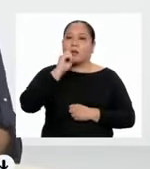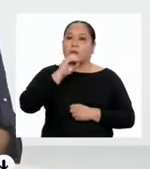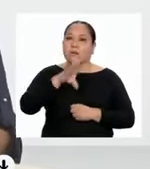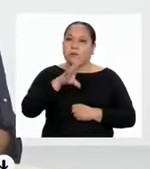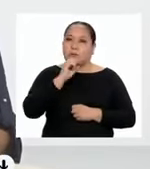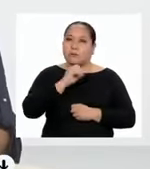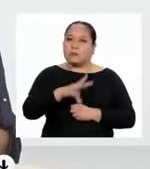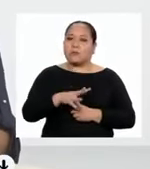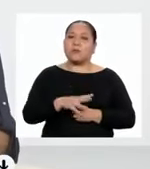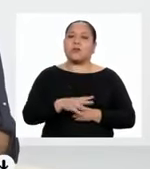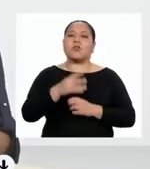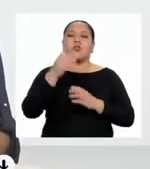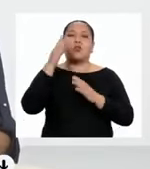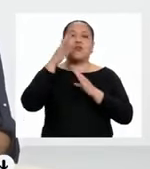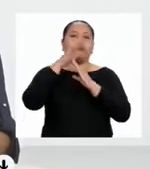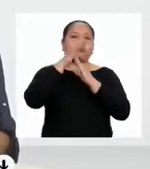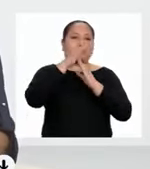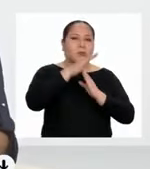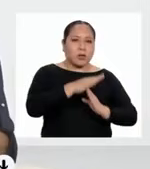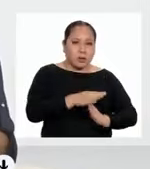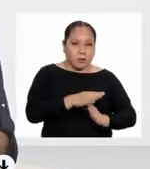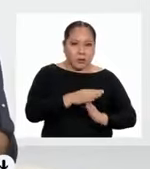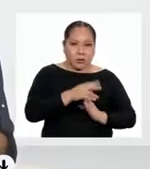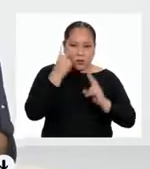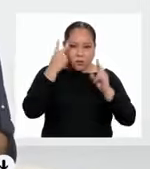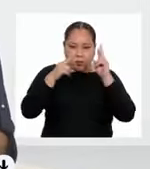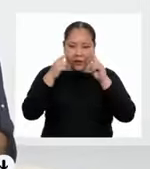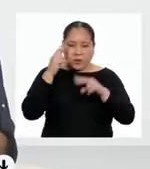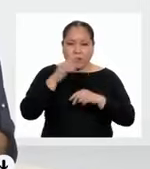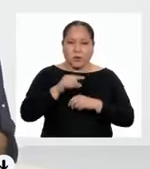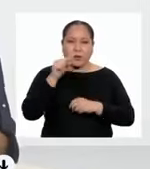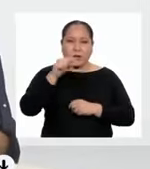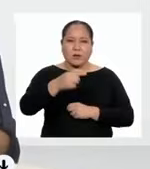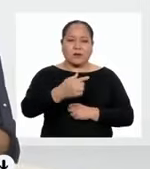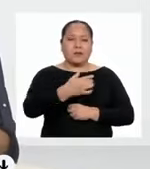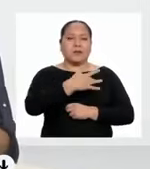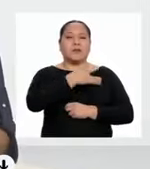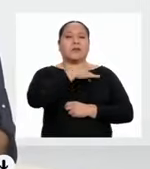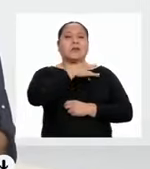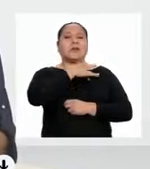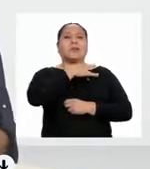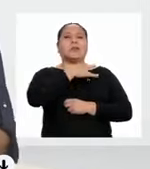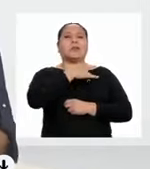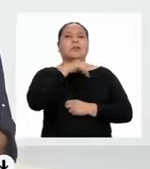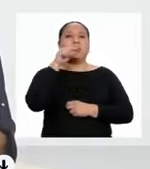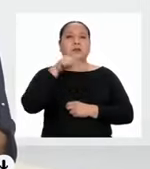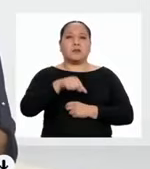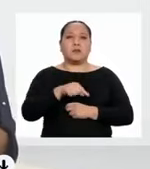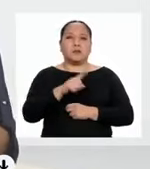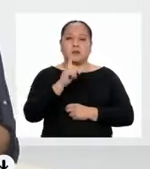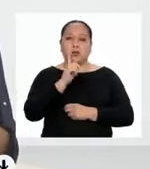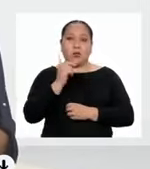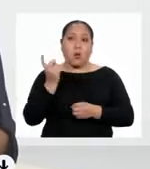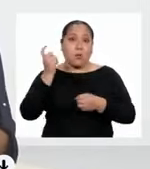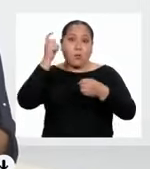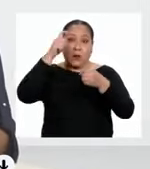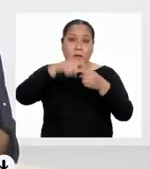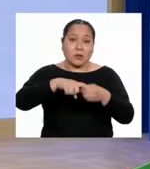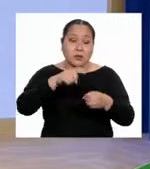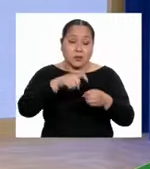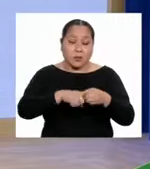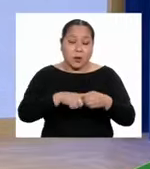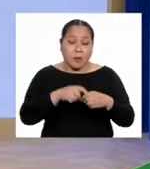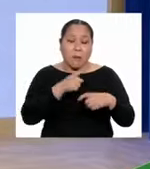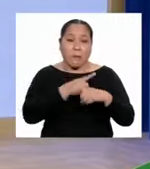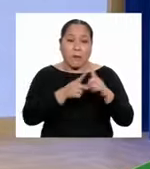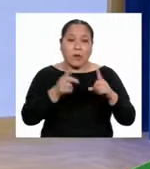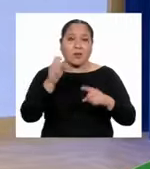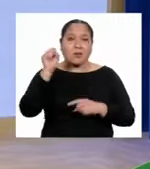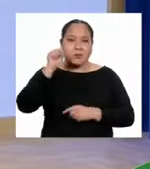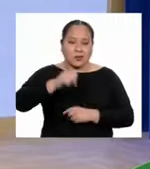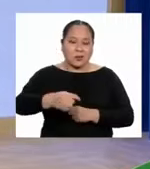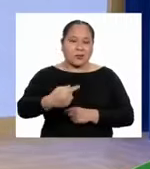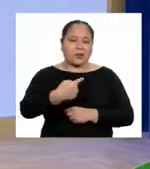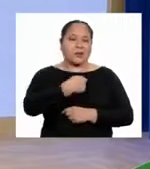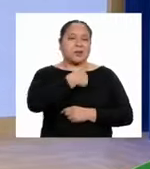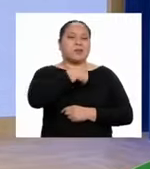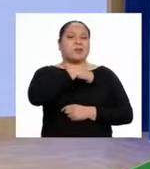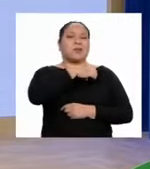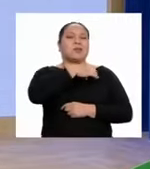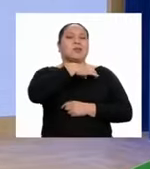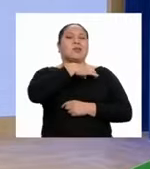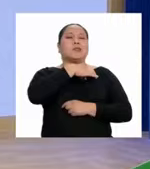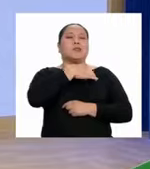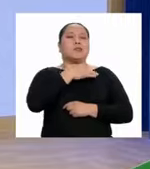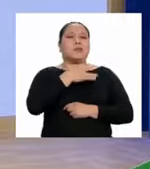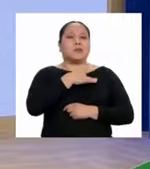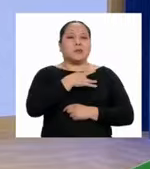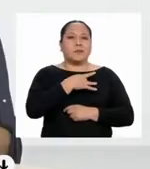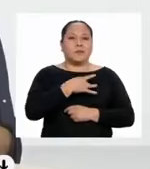discriminatorio que además les han afectado a pesar de no haber sido víctimas. ¡Cierto! Ni lo